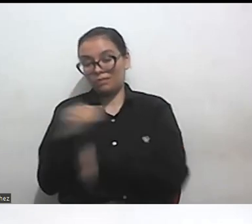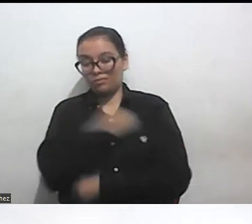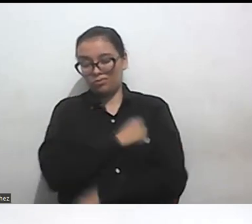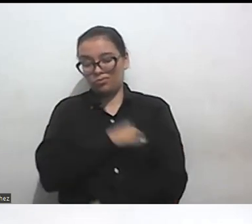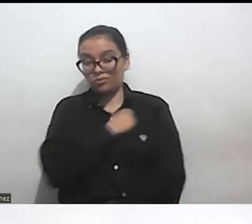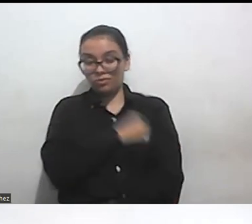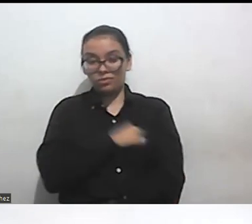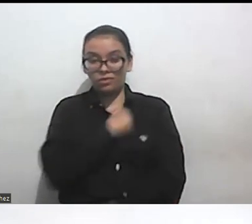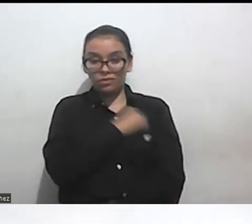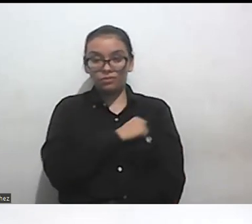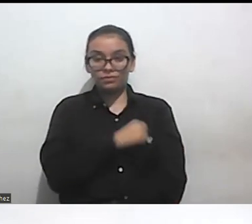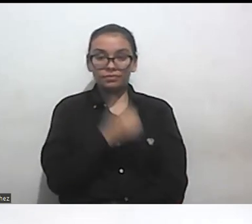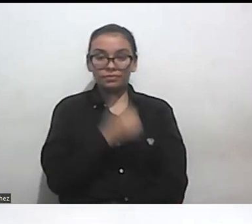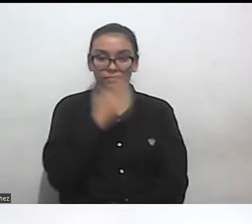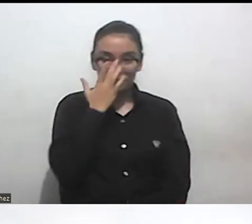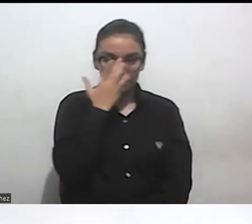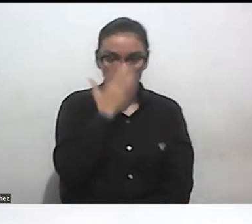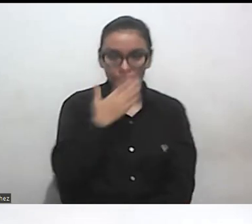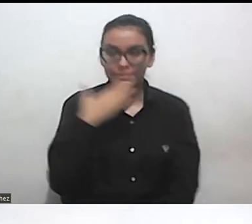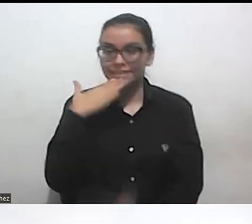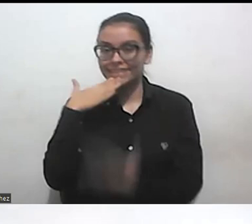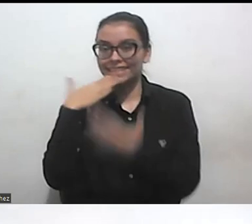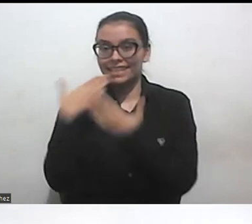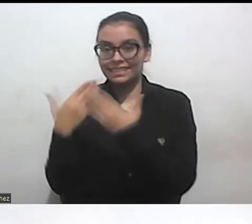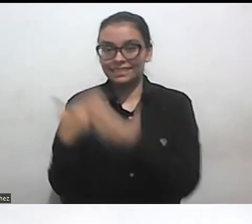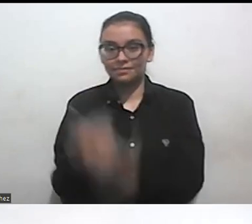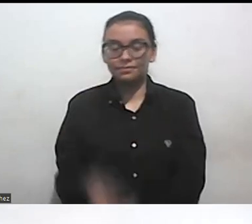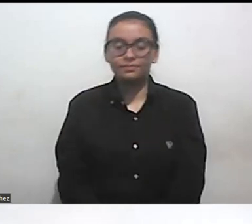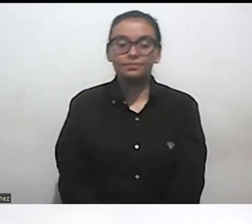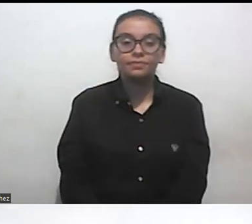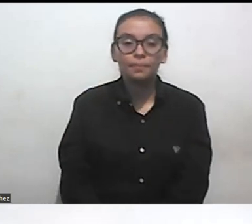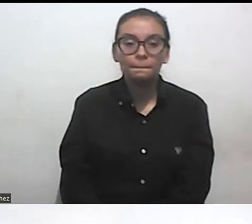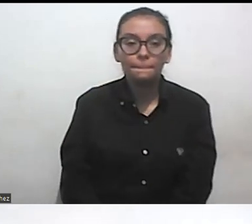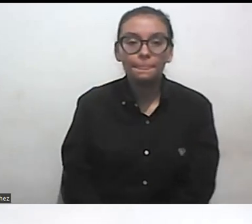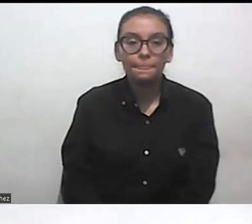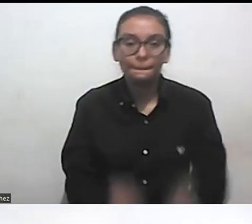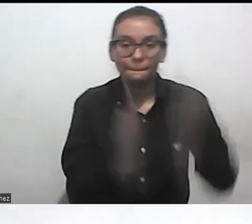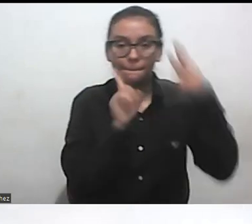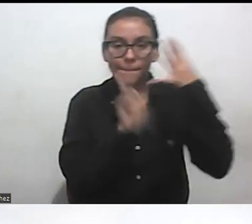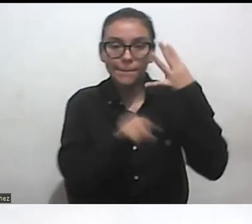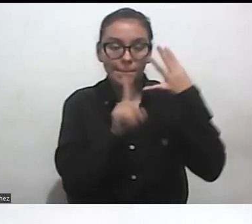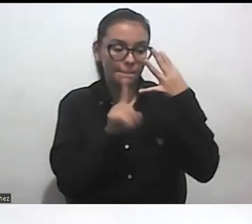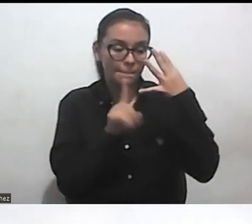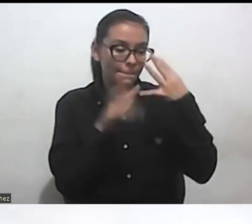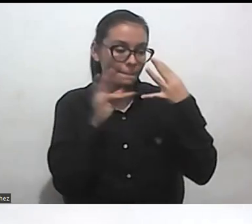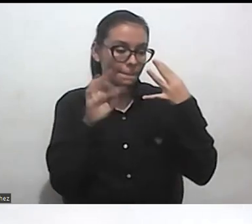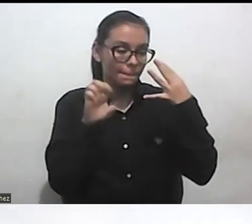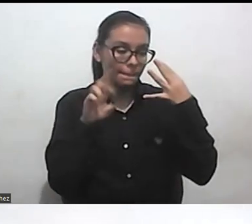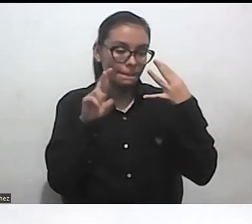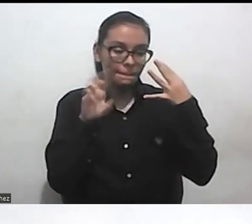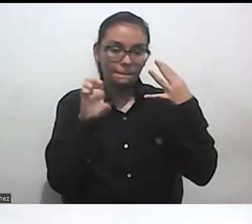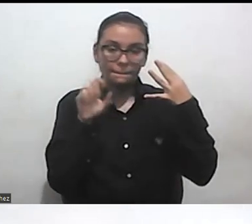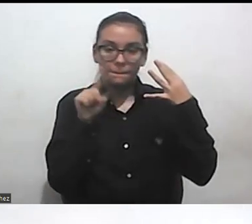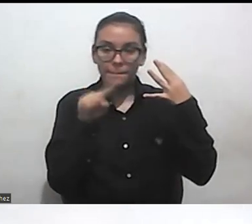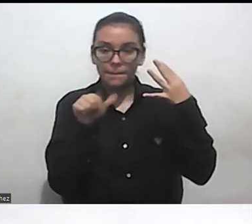información muchísimas gracias y vamos con Teresa nuestra última intervención